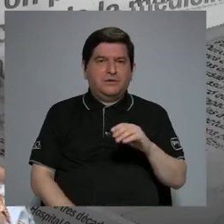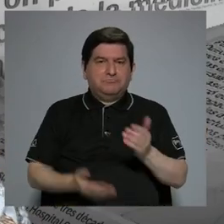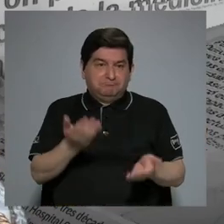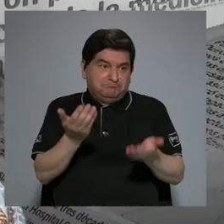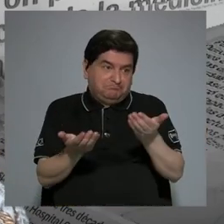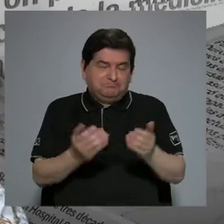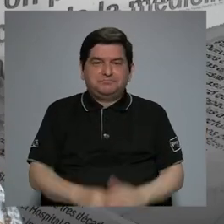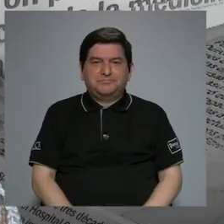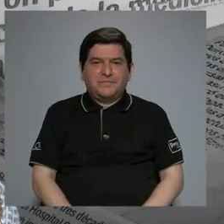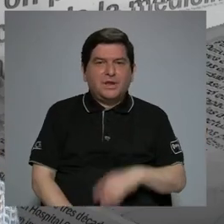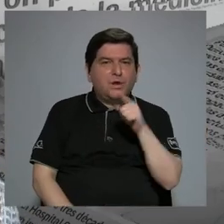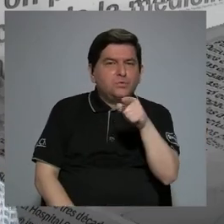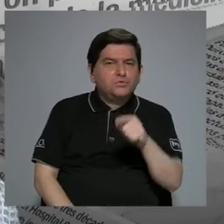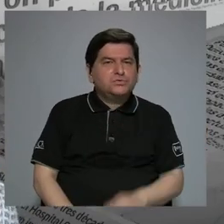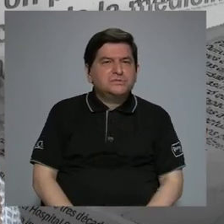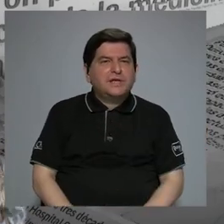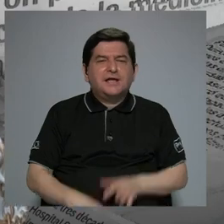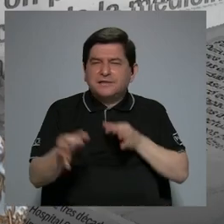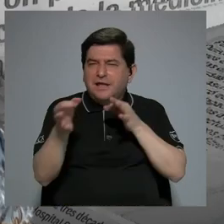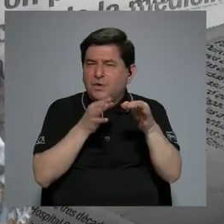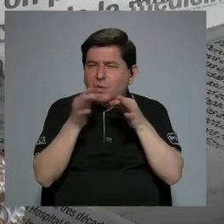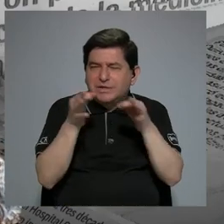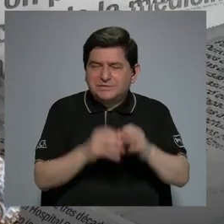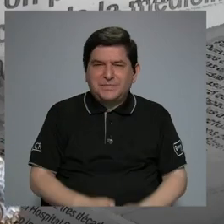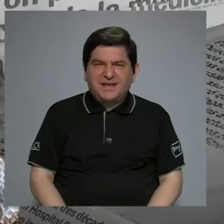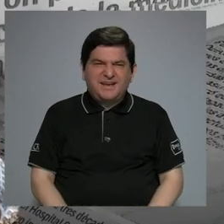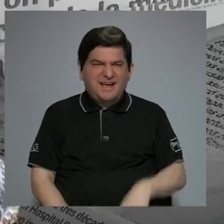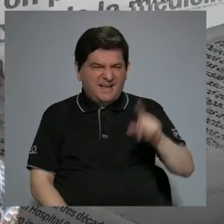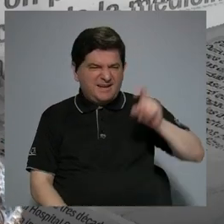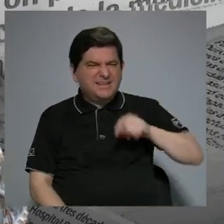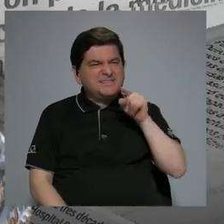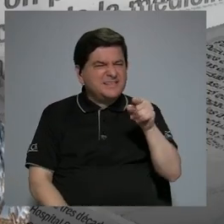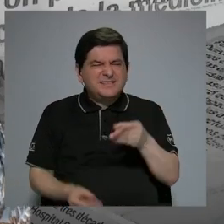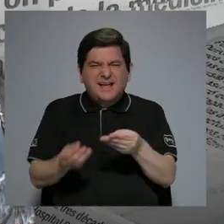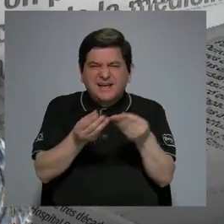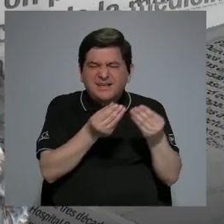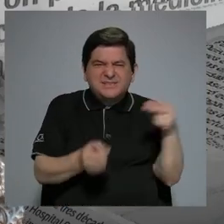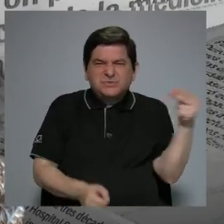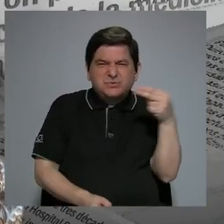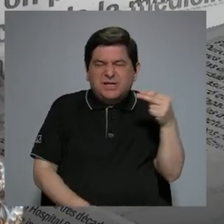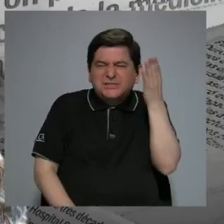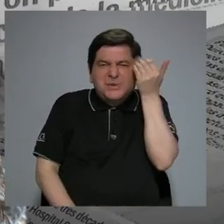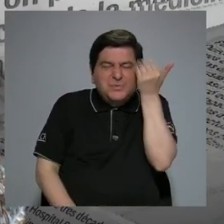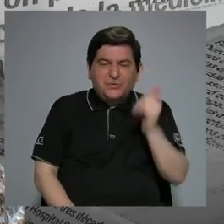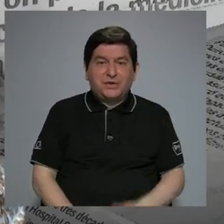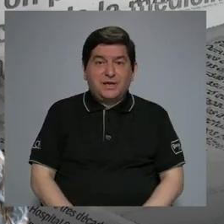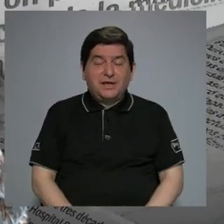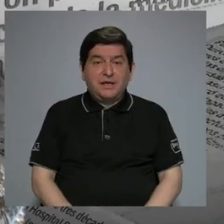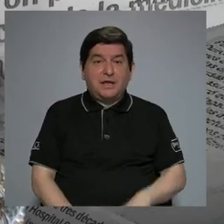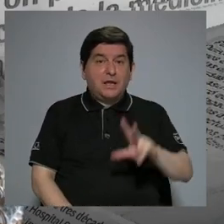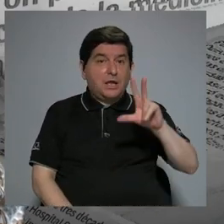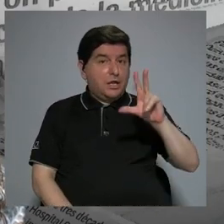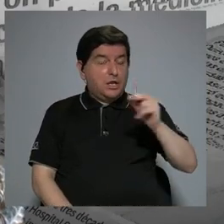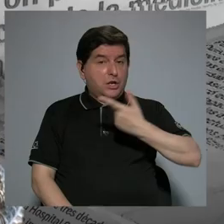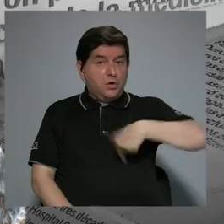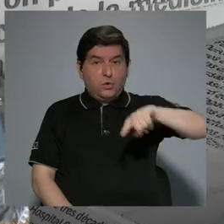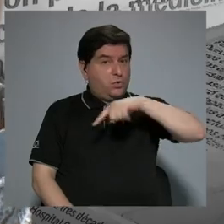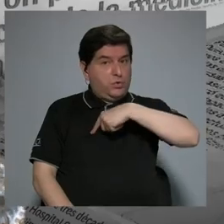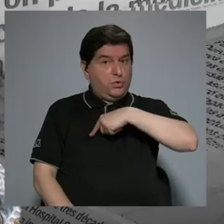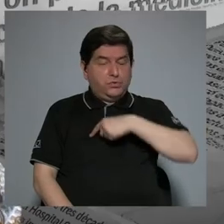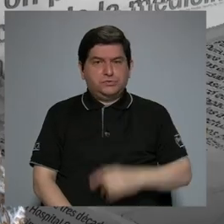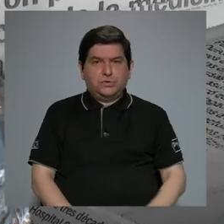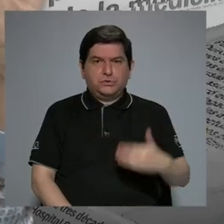bueno, tal vez usted pueda hacer la explicación para qué necesitamos el cortisol y por qué no debemos tampoco